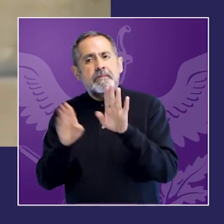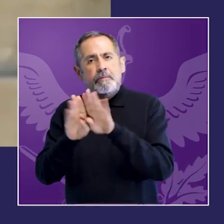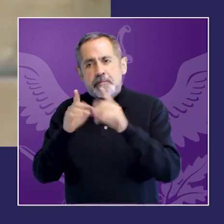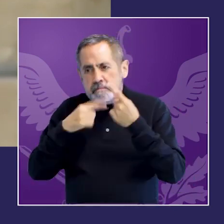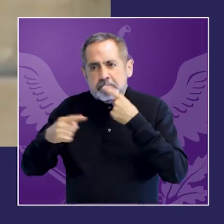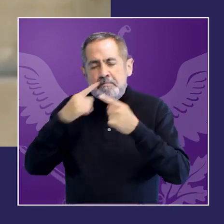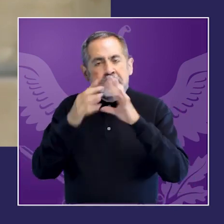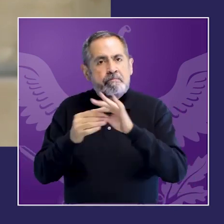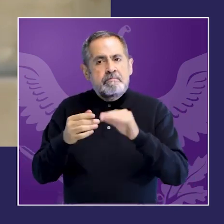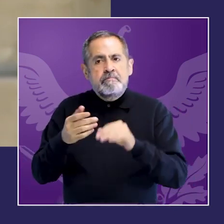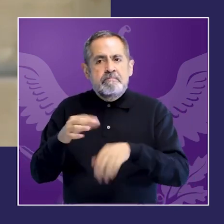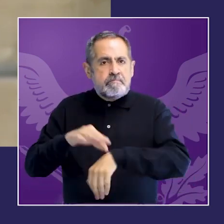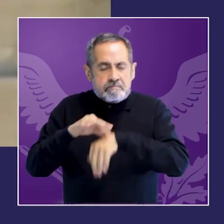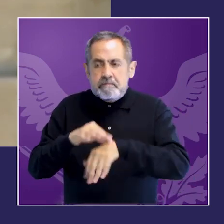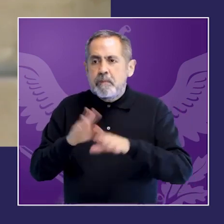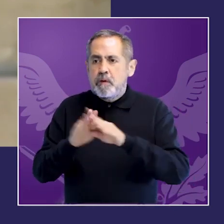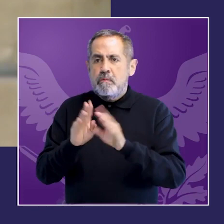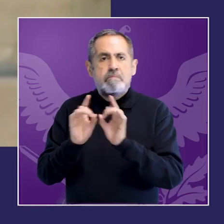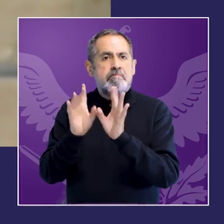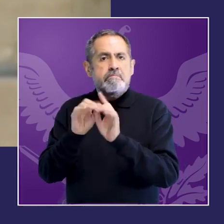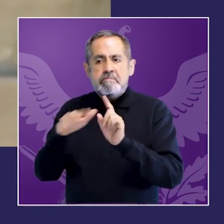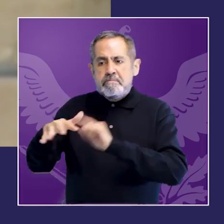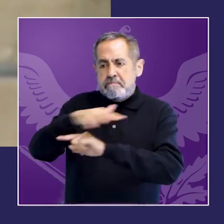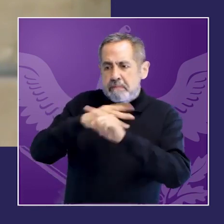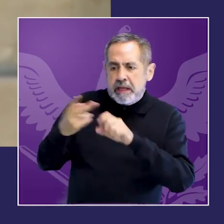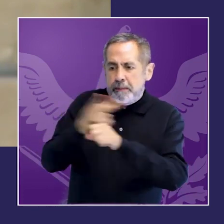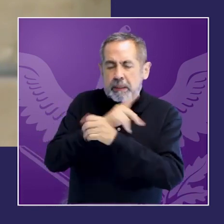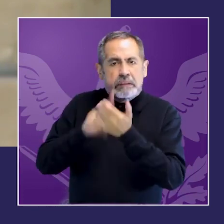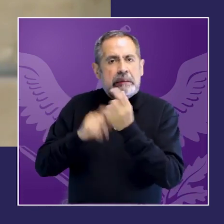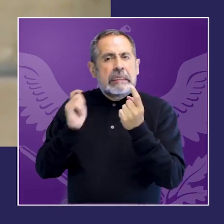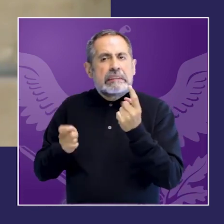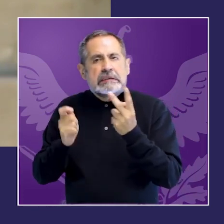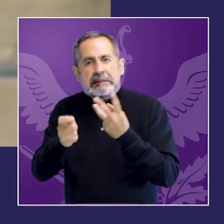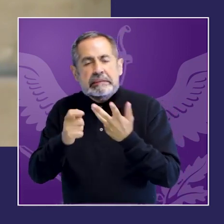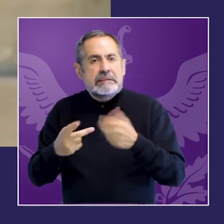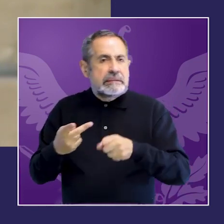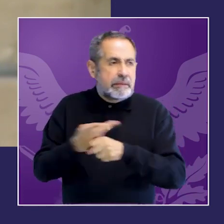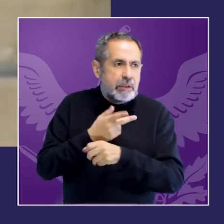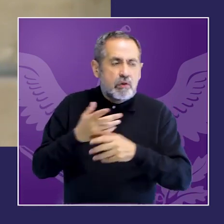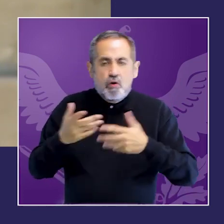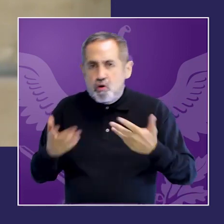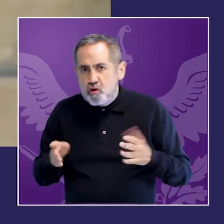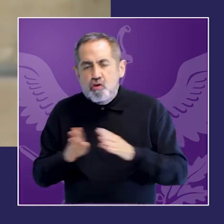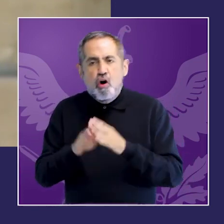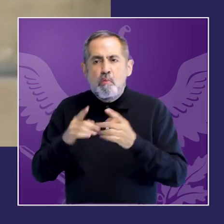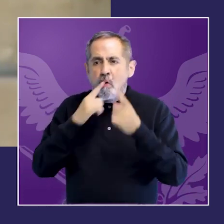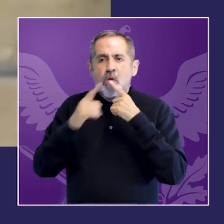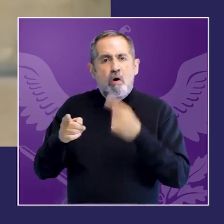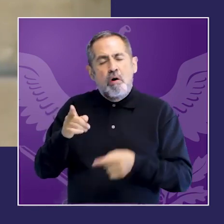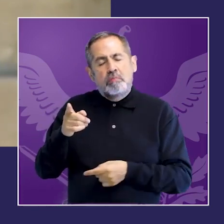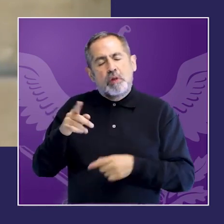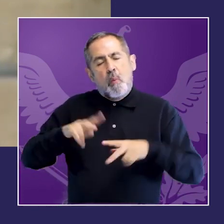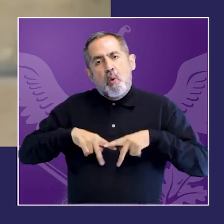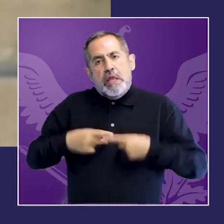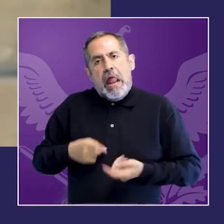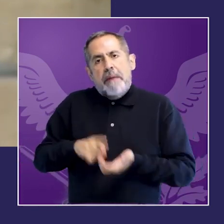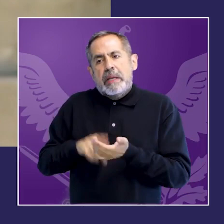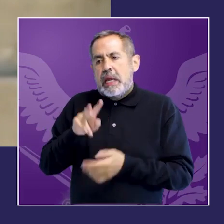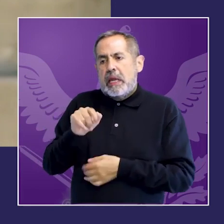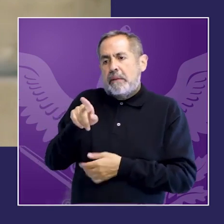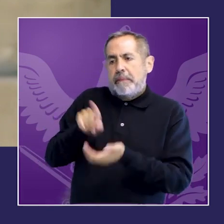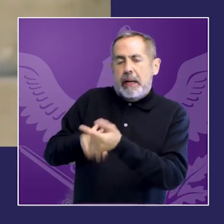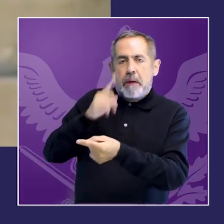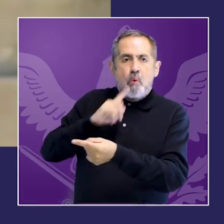establecidos en las leyes integrales de protección a partir de una lectura comprensiva del fenómeno de las violencias